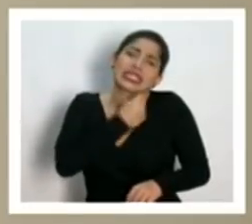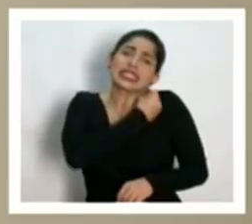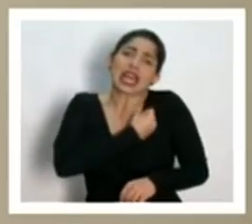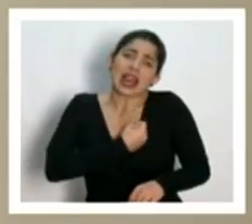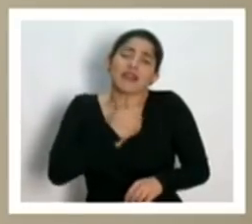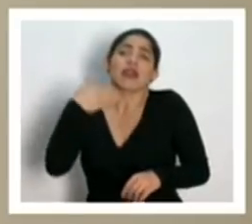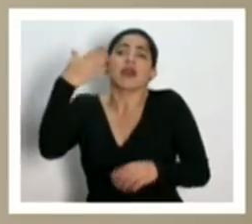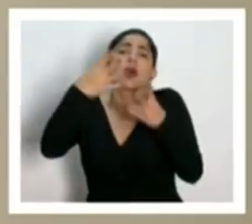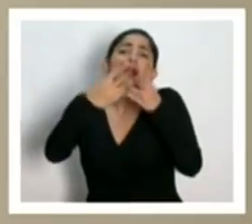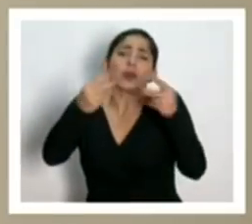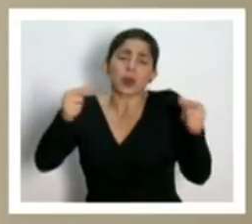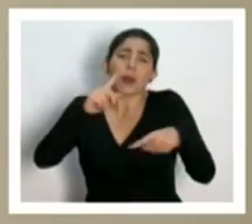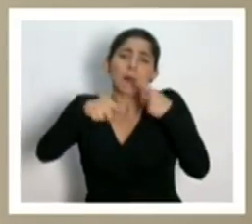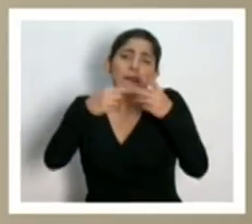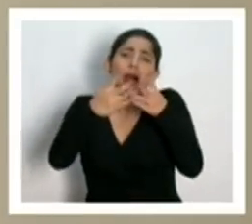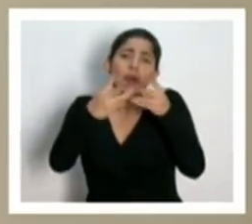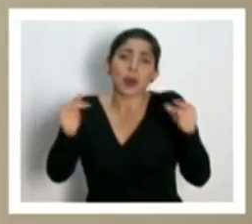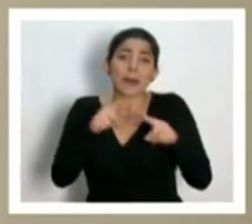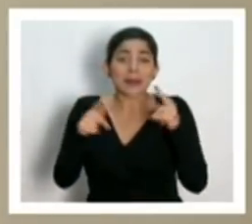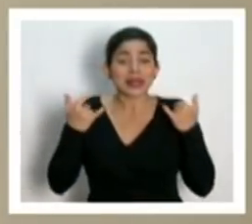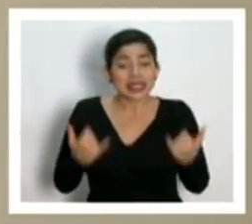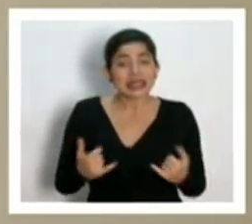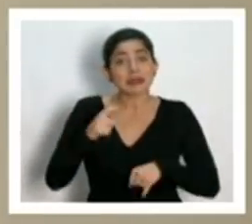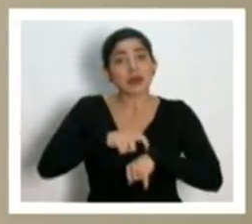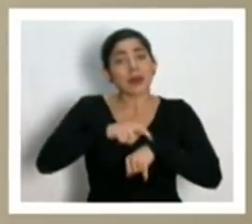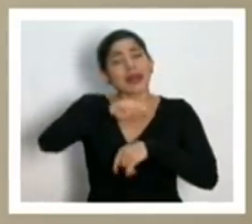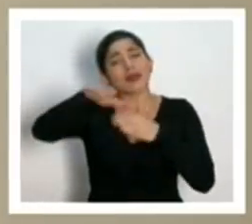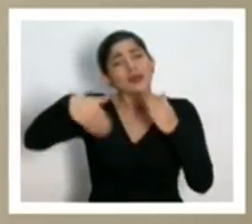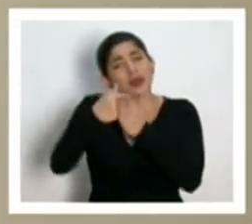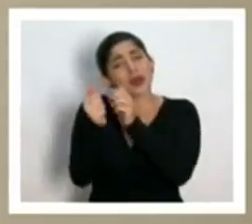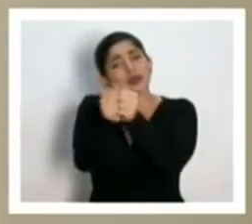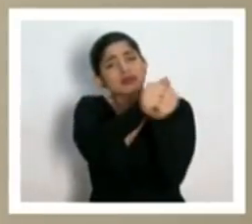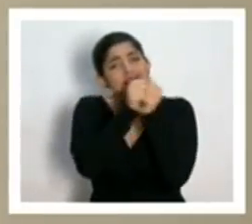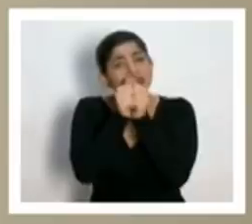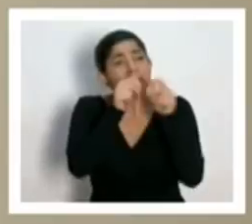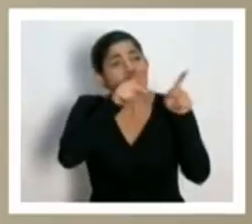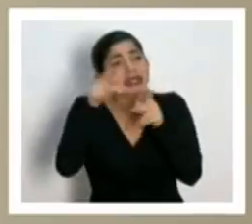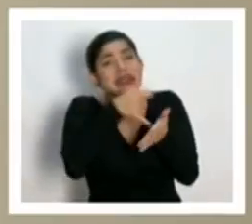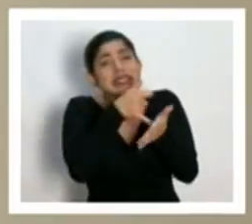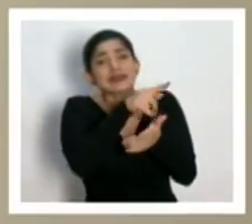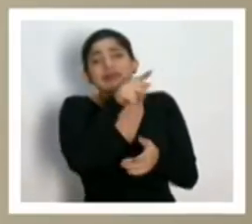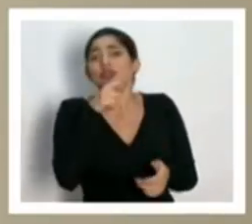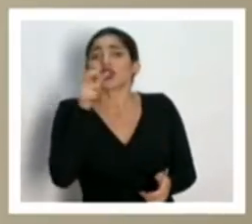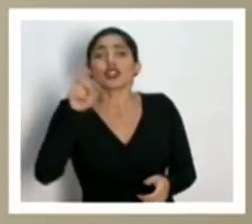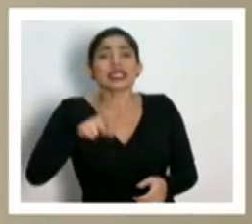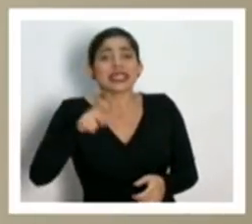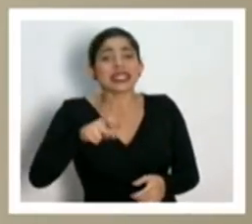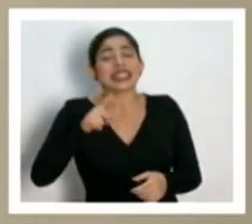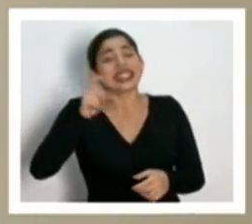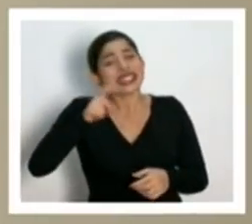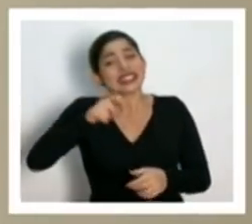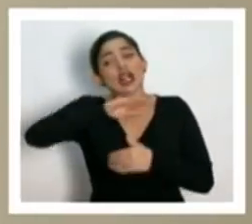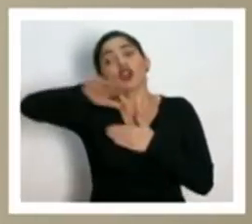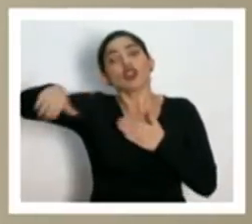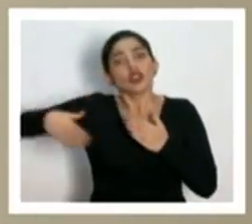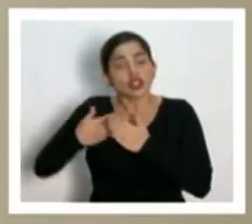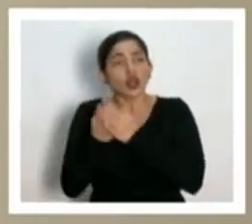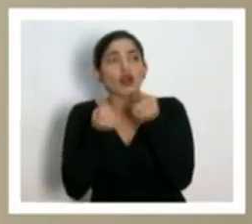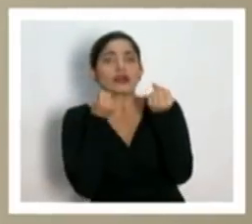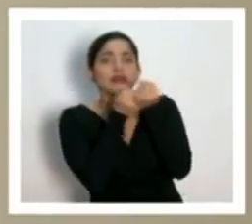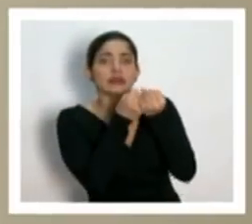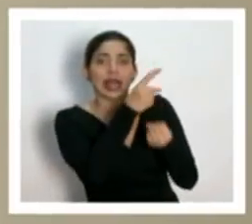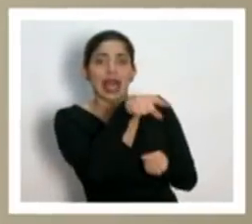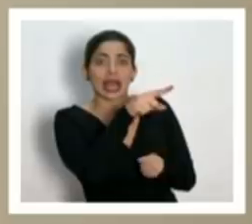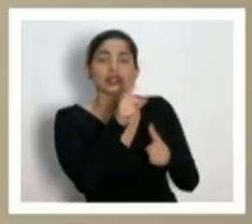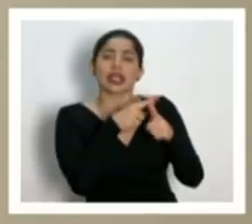va a pasar va a pasar pero en este momento unámonos esa población más vulnerable no necesita a todos y todas así que el